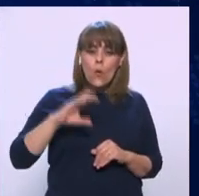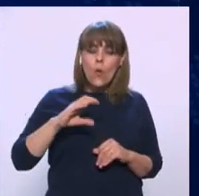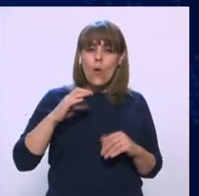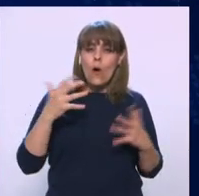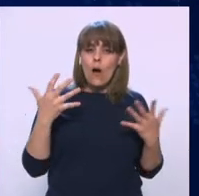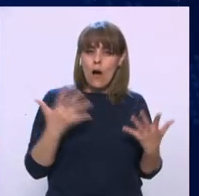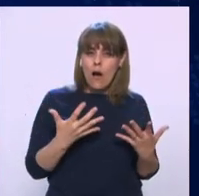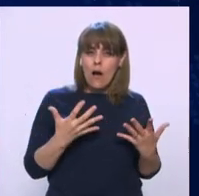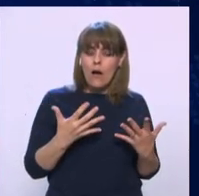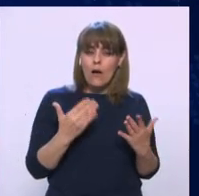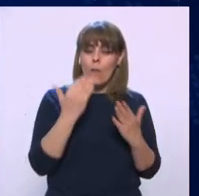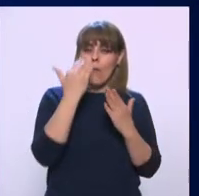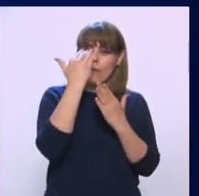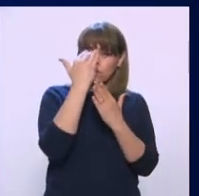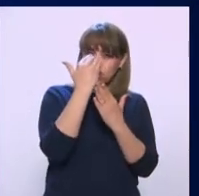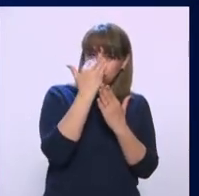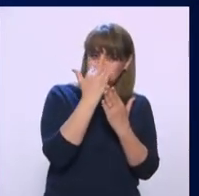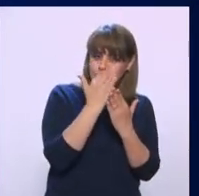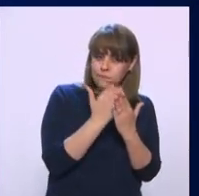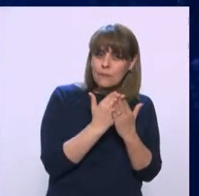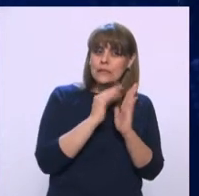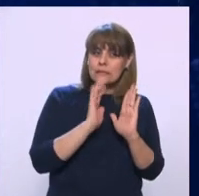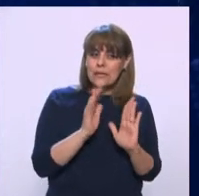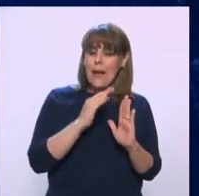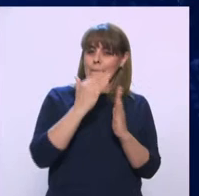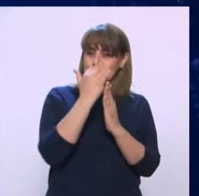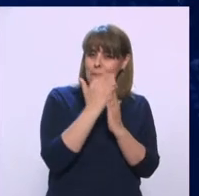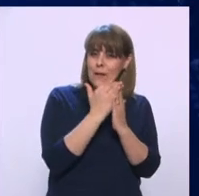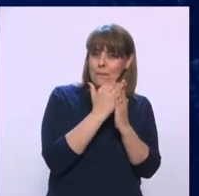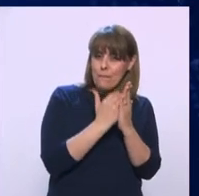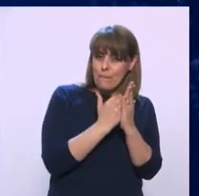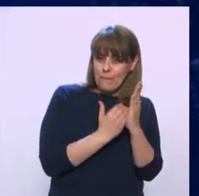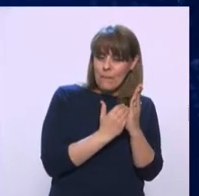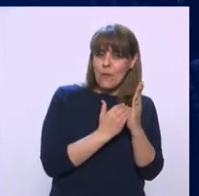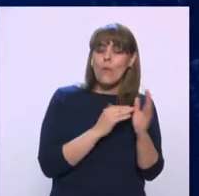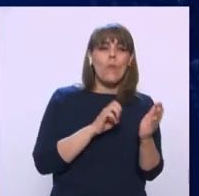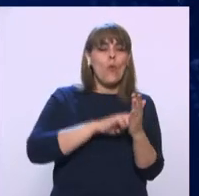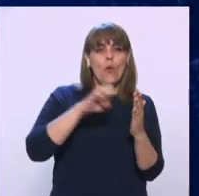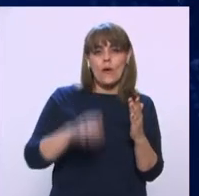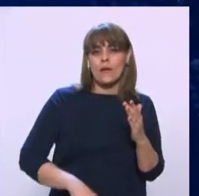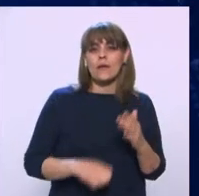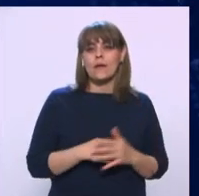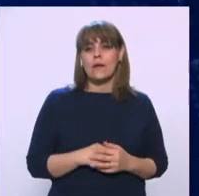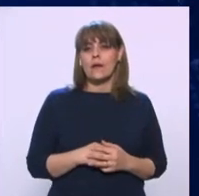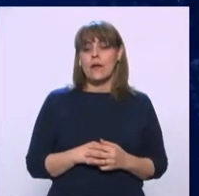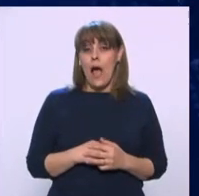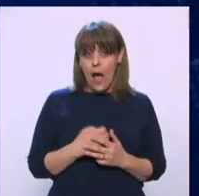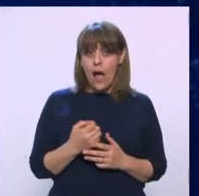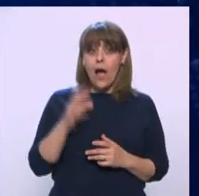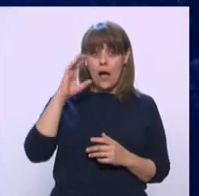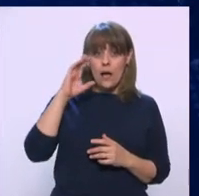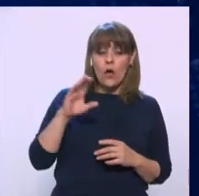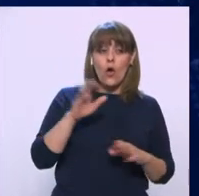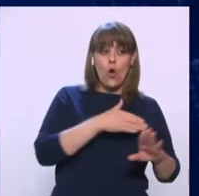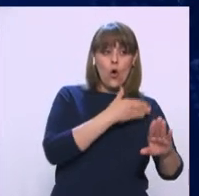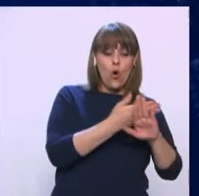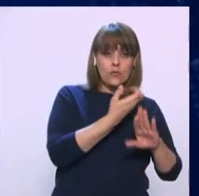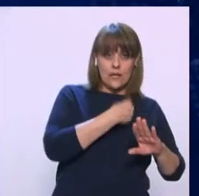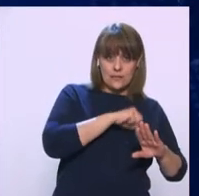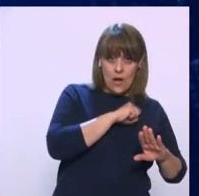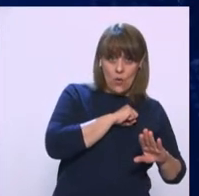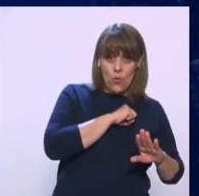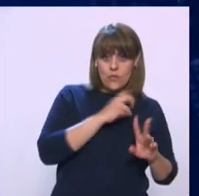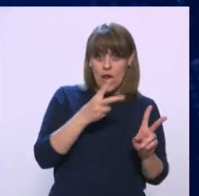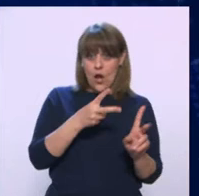encuentran a la baja. Delitos significativos, por ejemplo, ¿eh? Ahí los tenemos, Víctor. Ahí están, delitos contra la salud y también